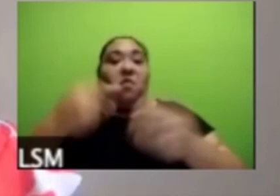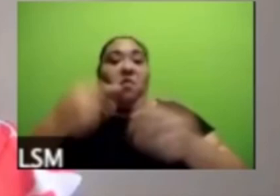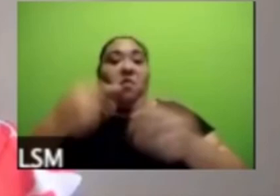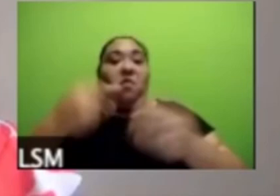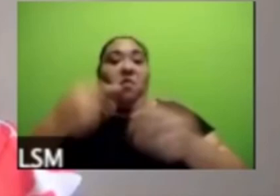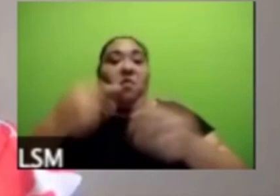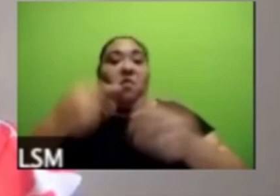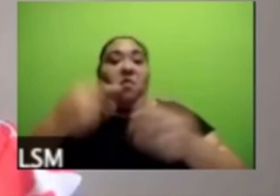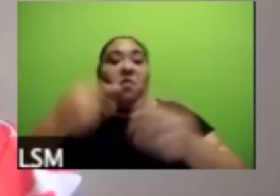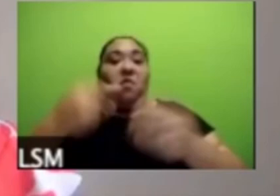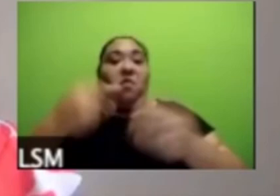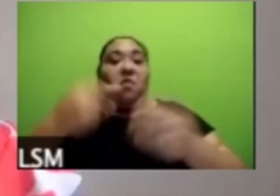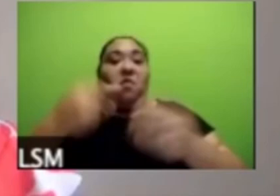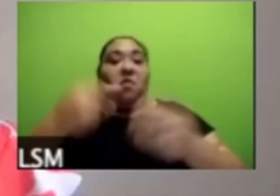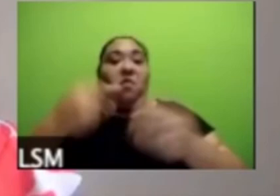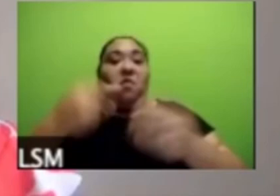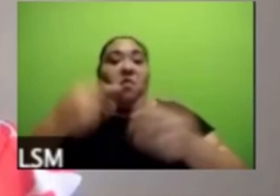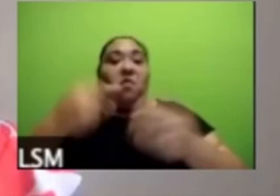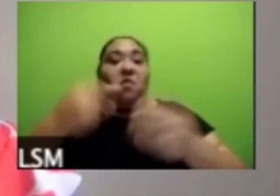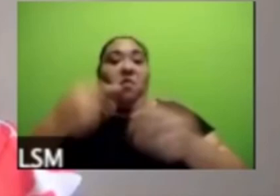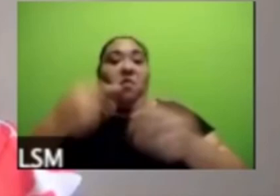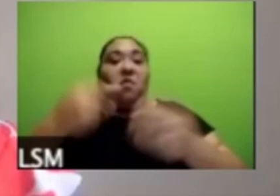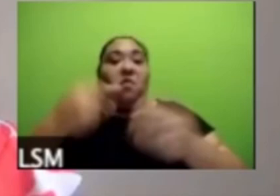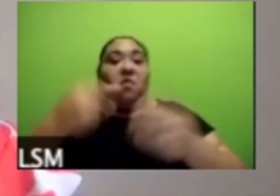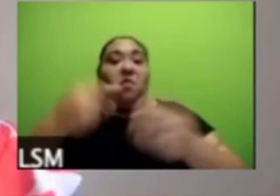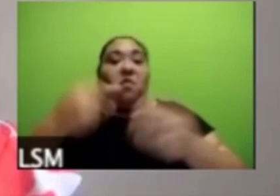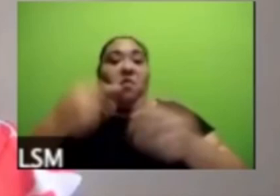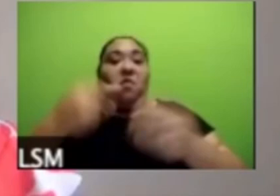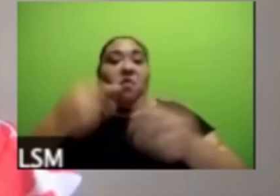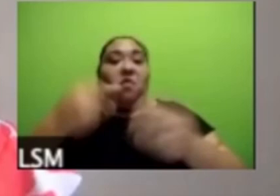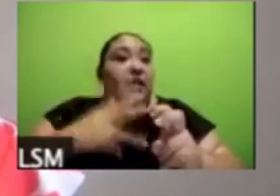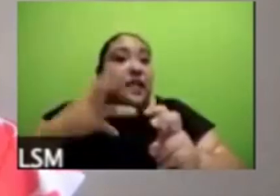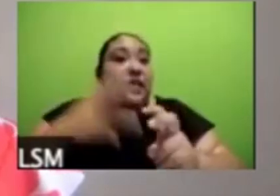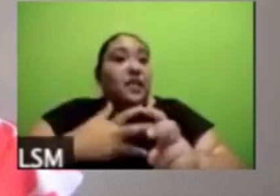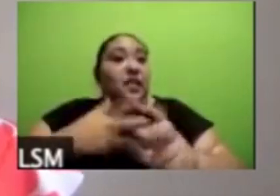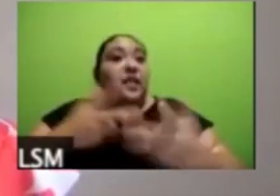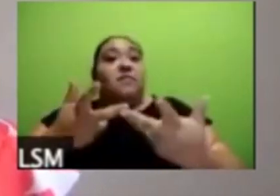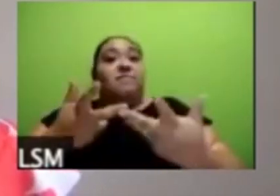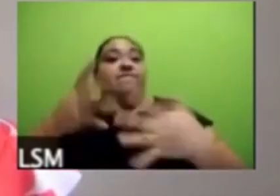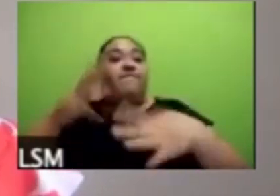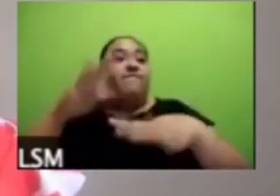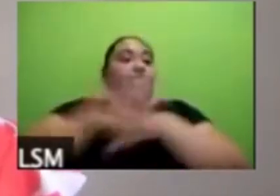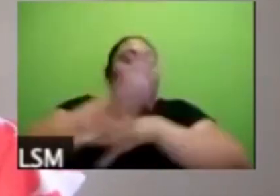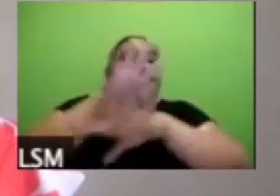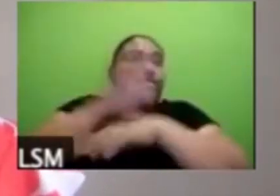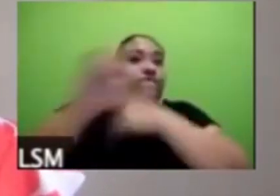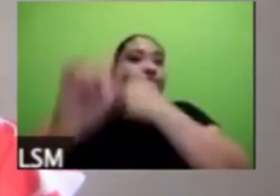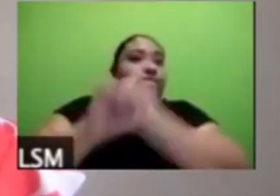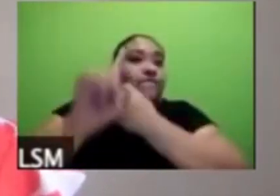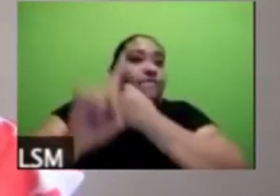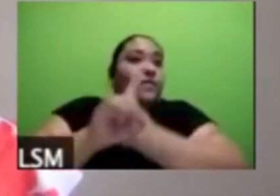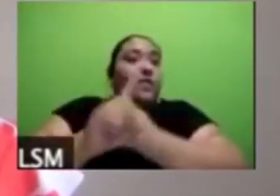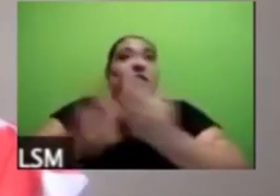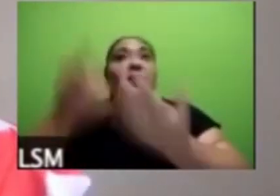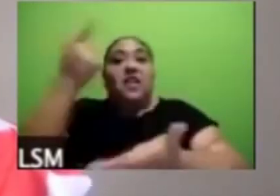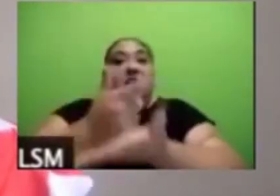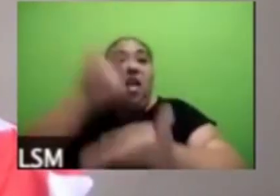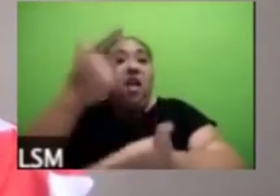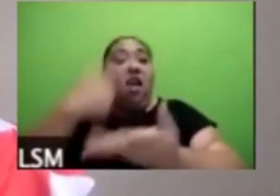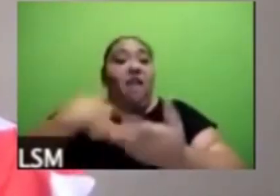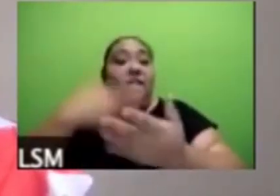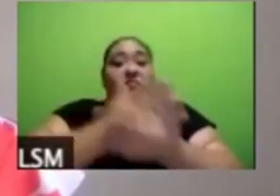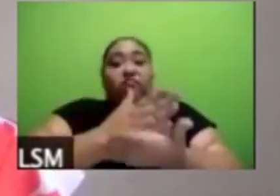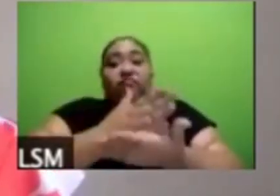un tema que va a tener consecuencias graves a mediano y largo plazo por lo cual me parece importantísimo